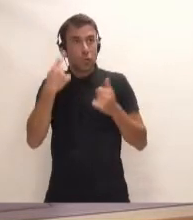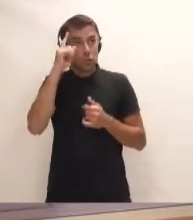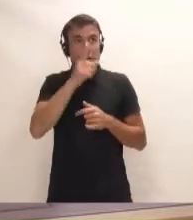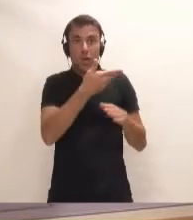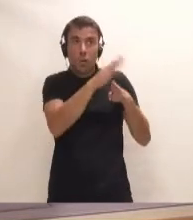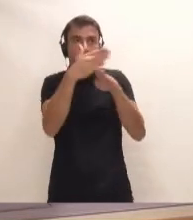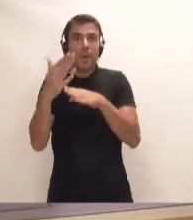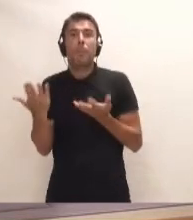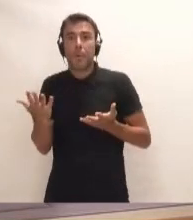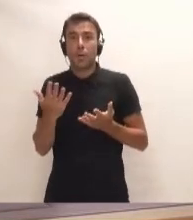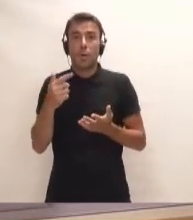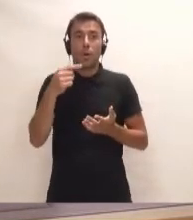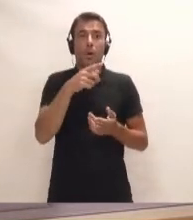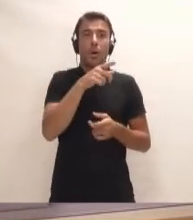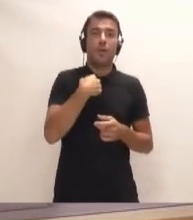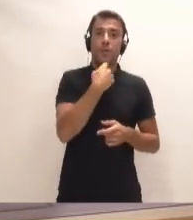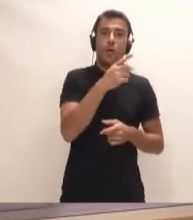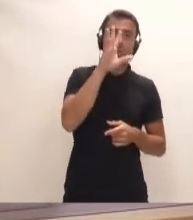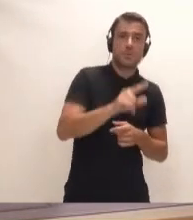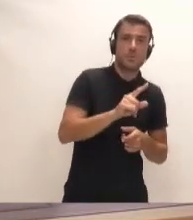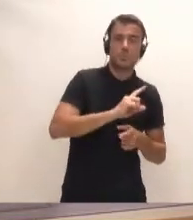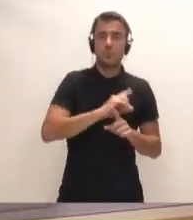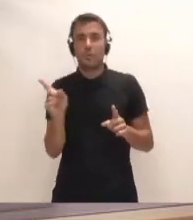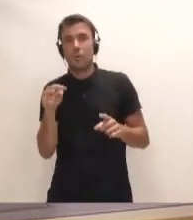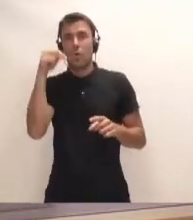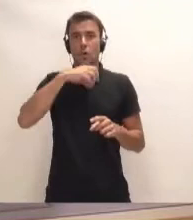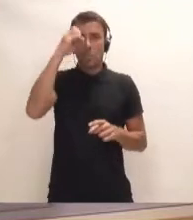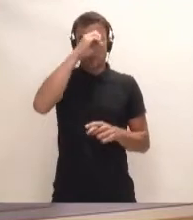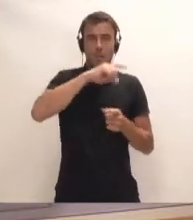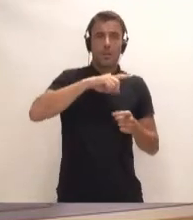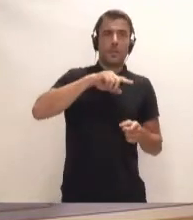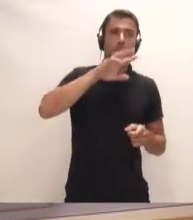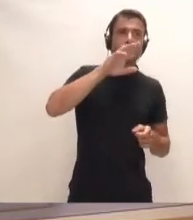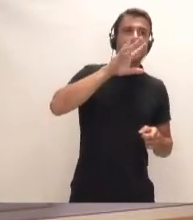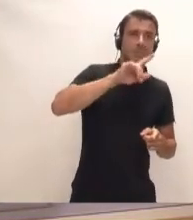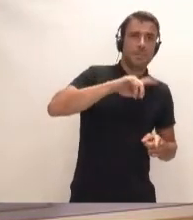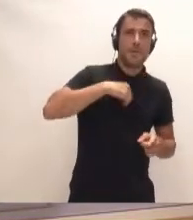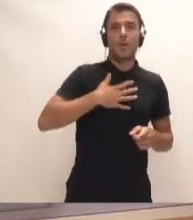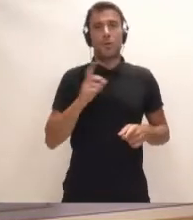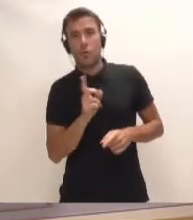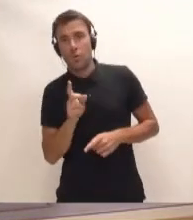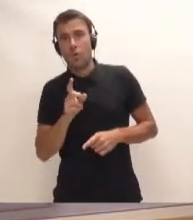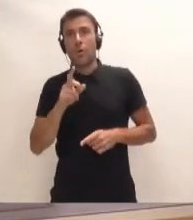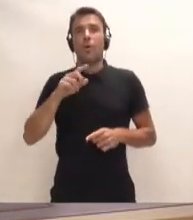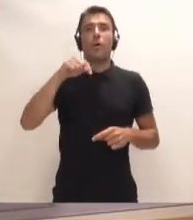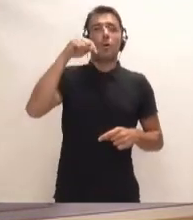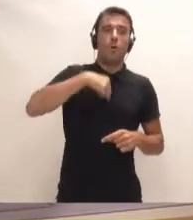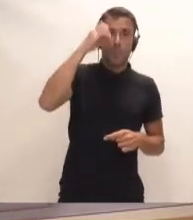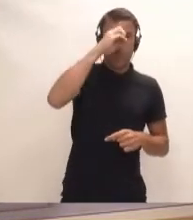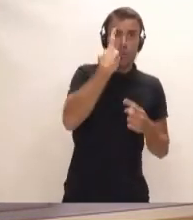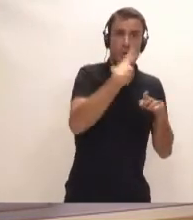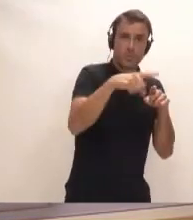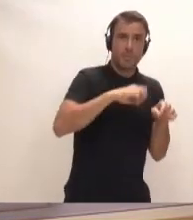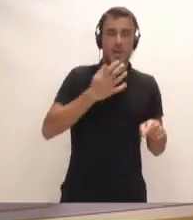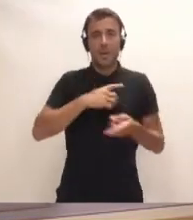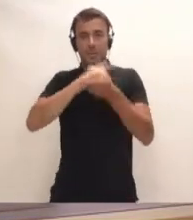pero parece que entre voy y vengo, voy cambiando de opinión, y un día digo que sí y otro día digo que no y el otro día me pongo en medio, parece que es